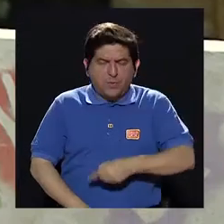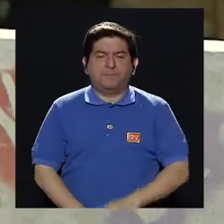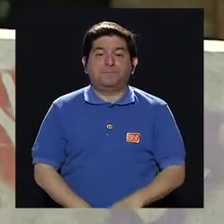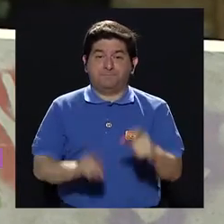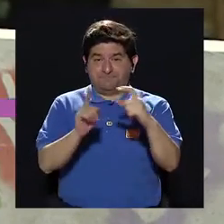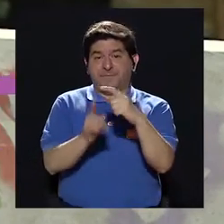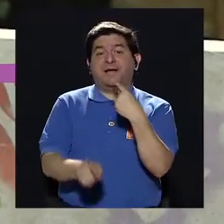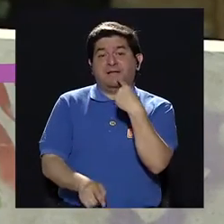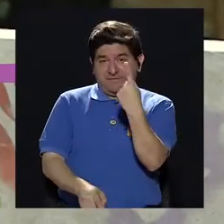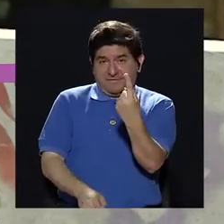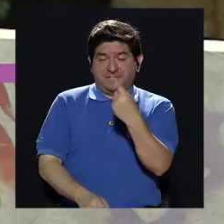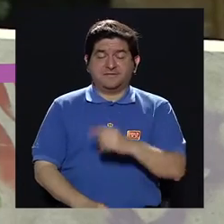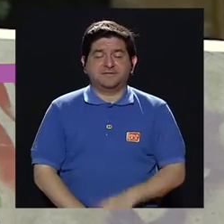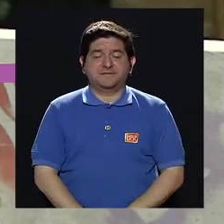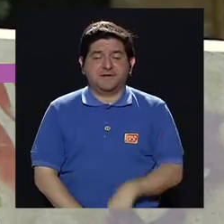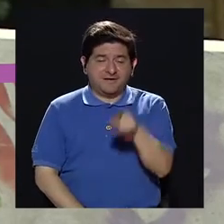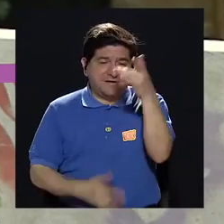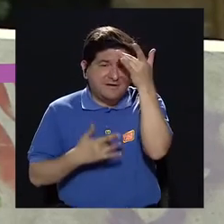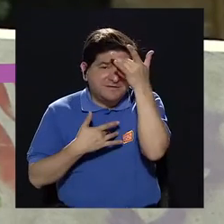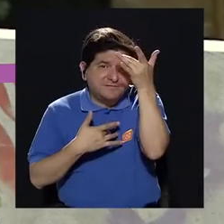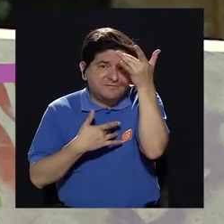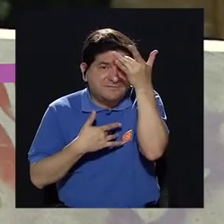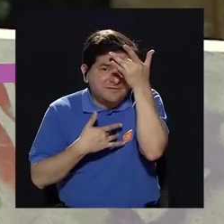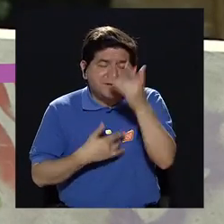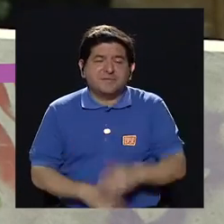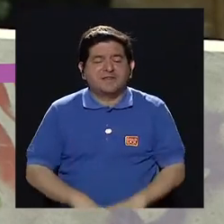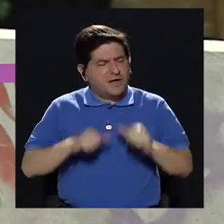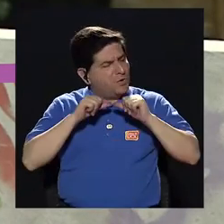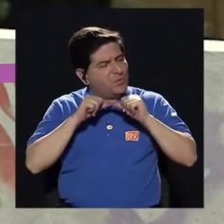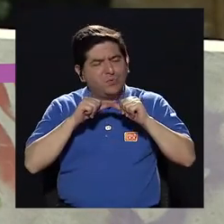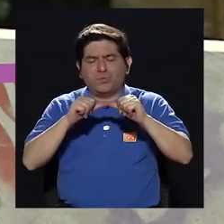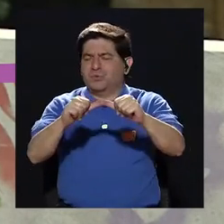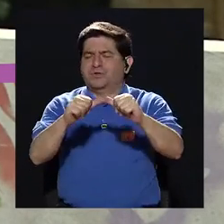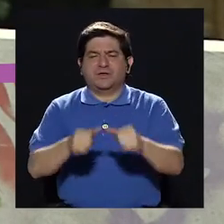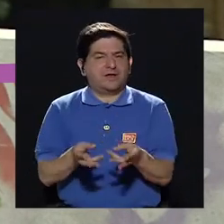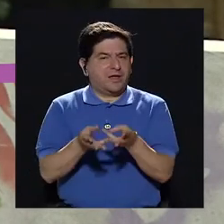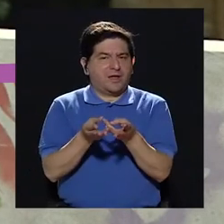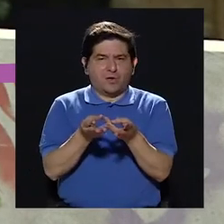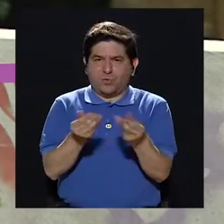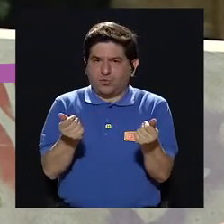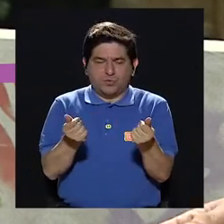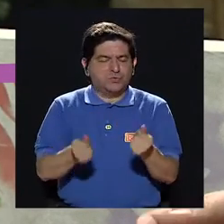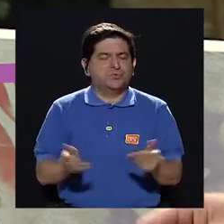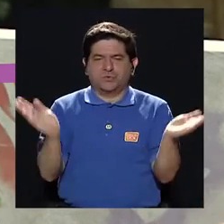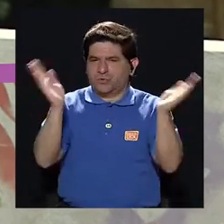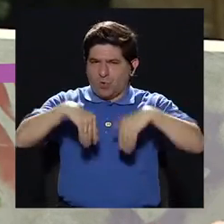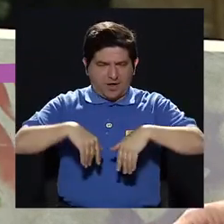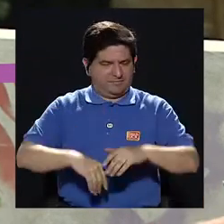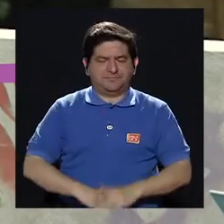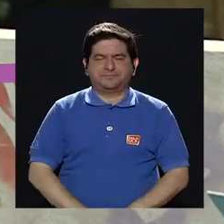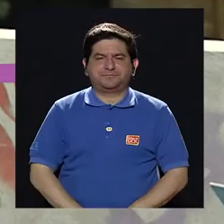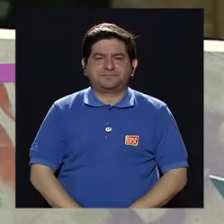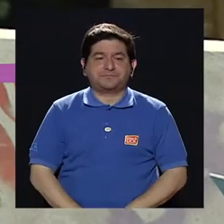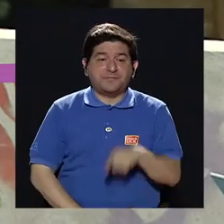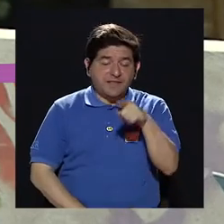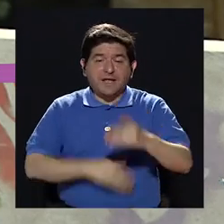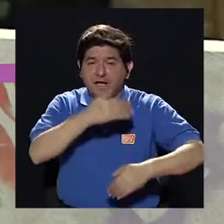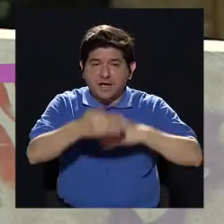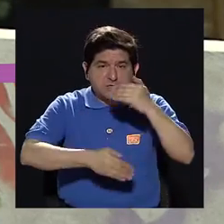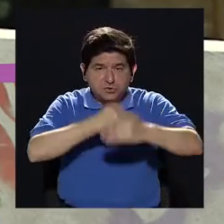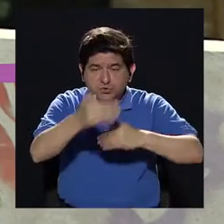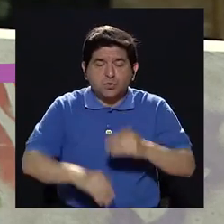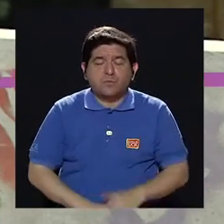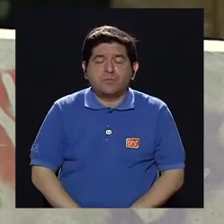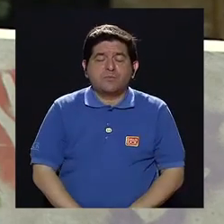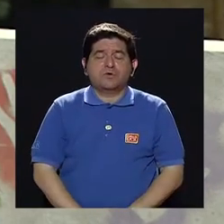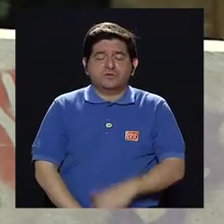Bueno, como la palabra lo dice, ¿verdad? Es una enfermedad que es crónica, es decir, no tiene cura y lo que genera es